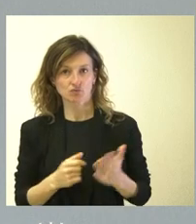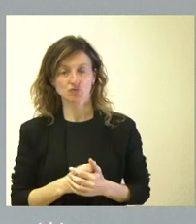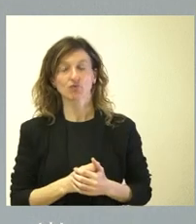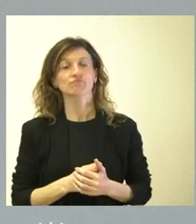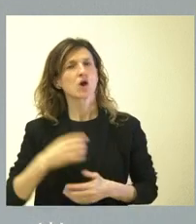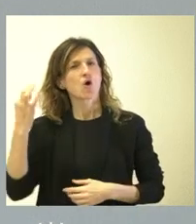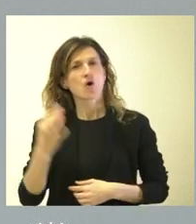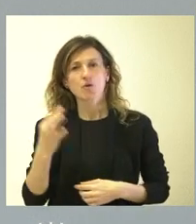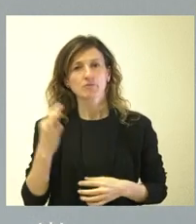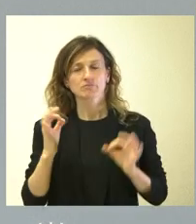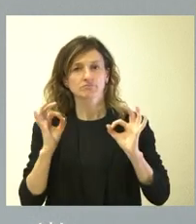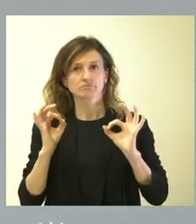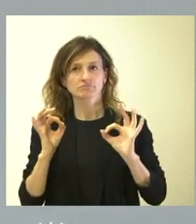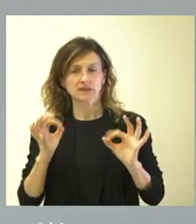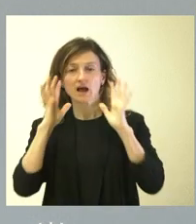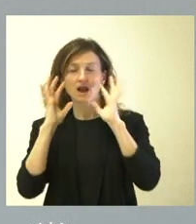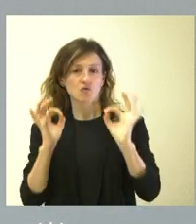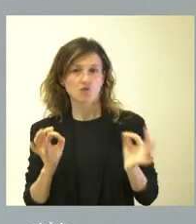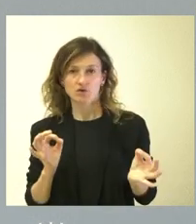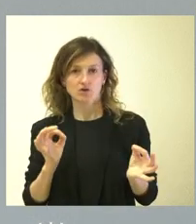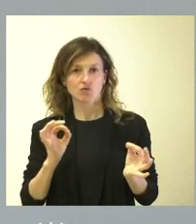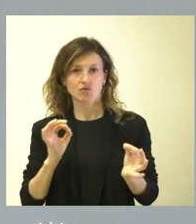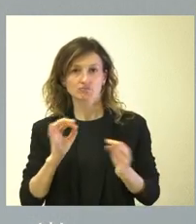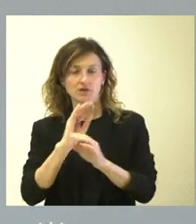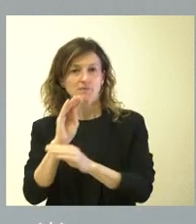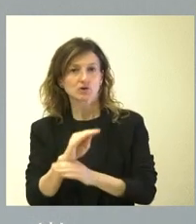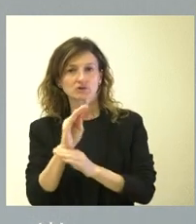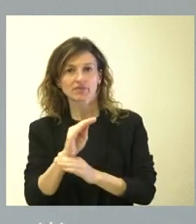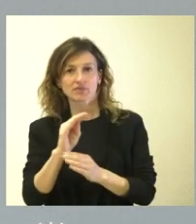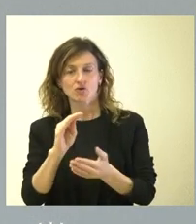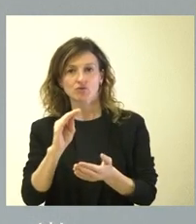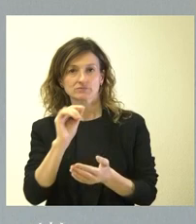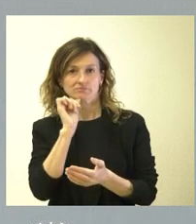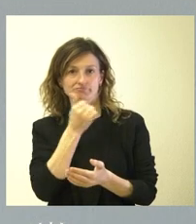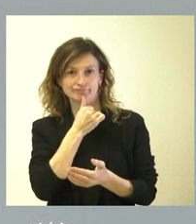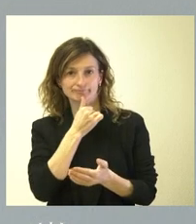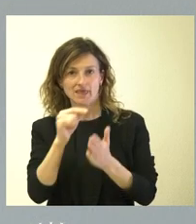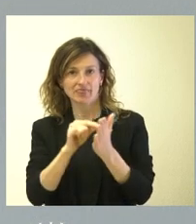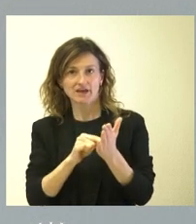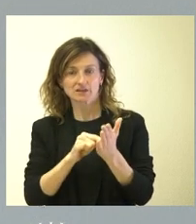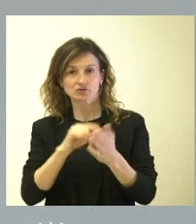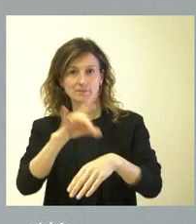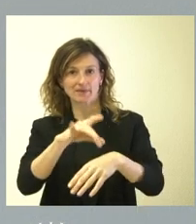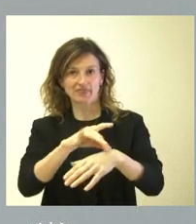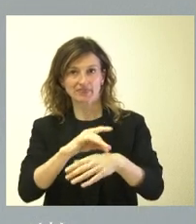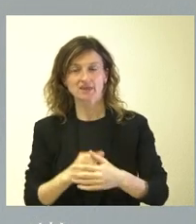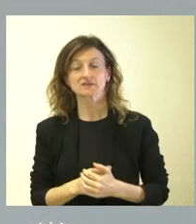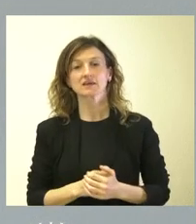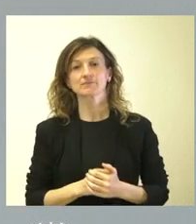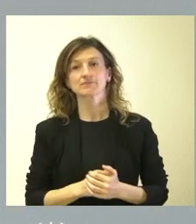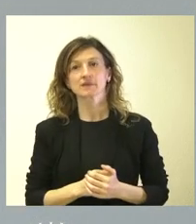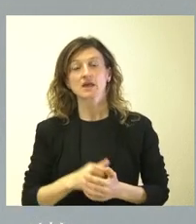obligan, lógicamente, a la protección de estos datos de información del paciente. Esto ocurre